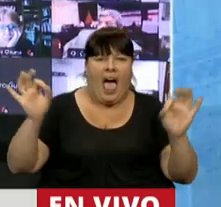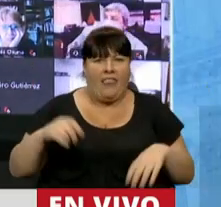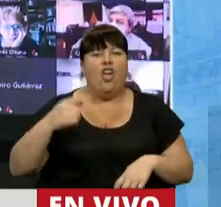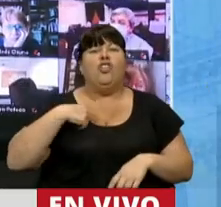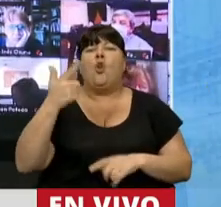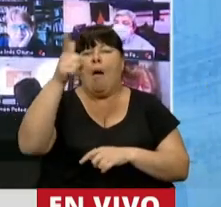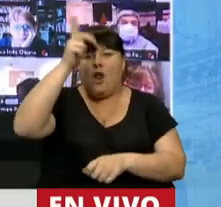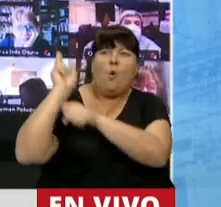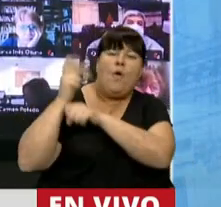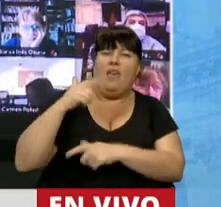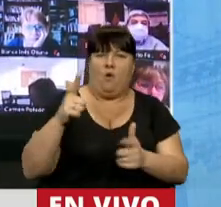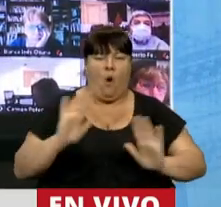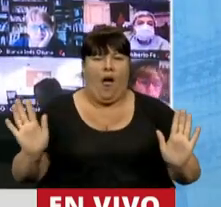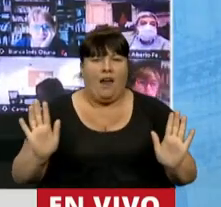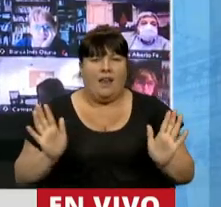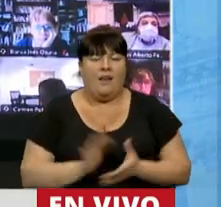Y ando sin custodia.